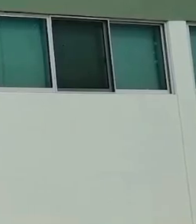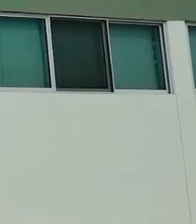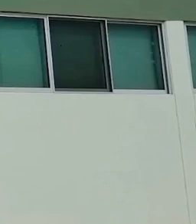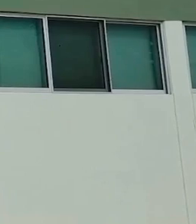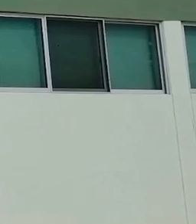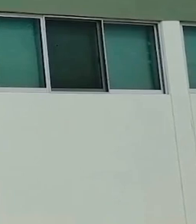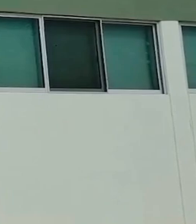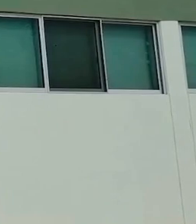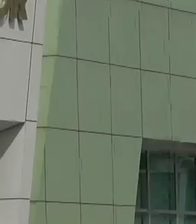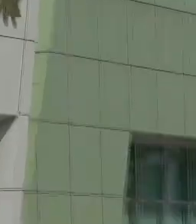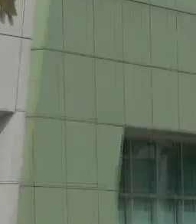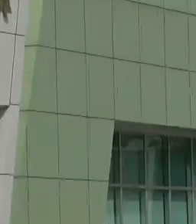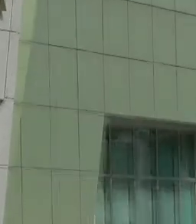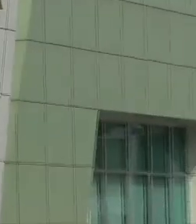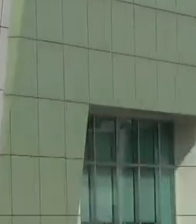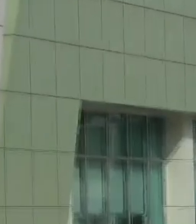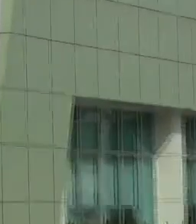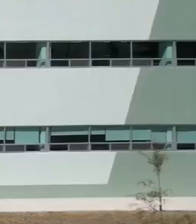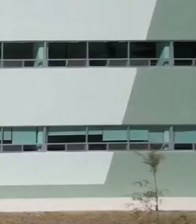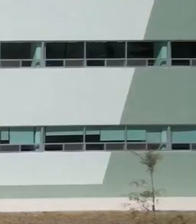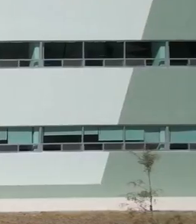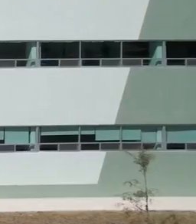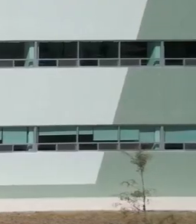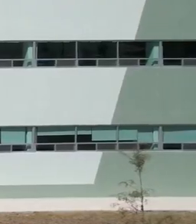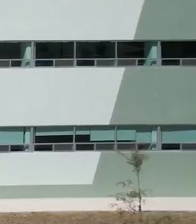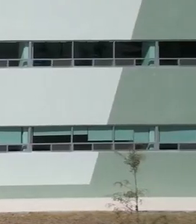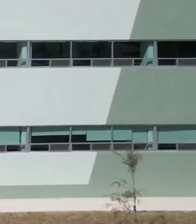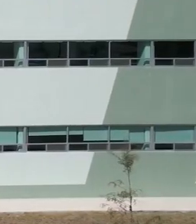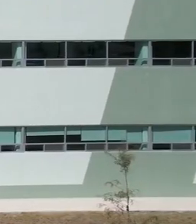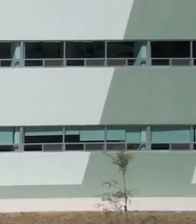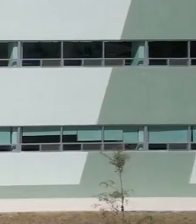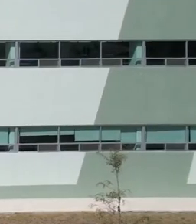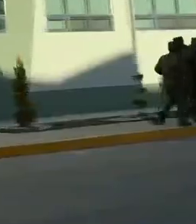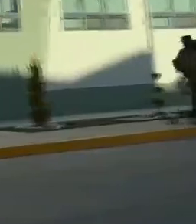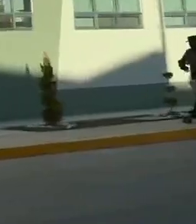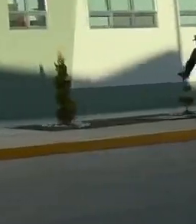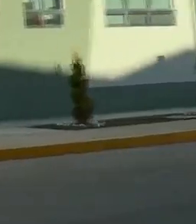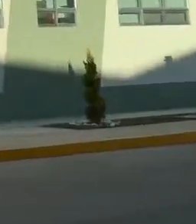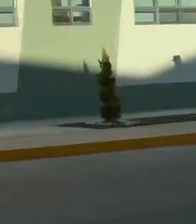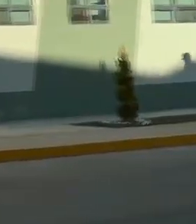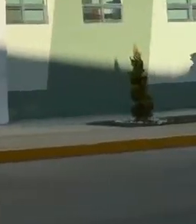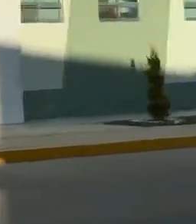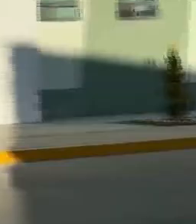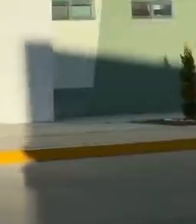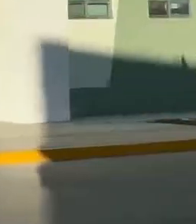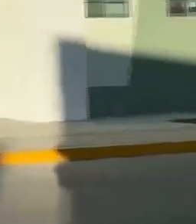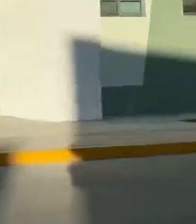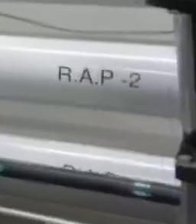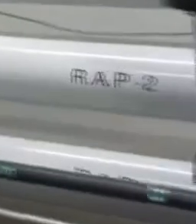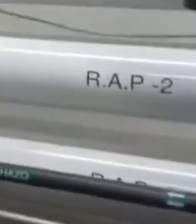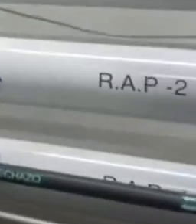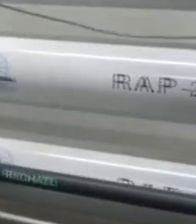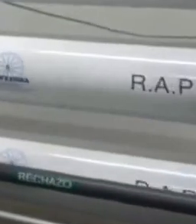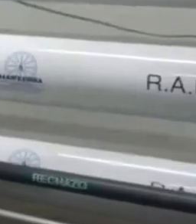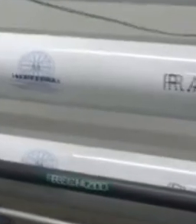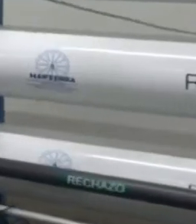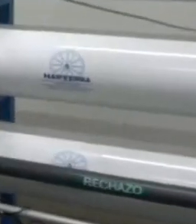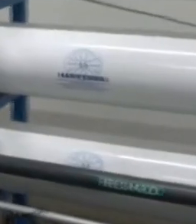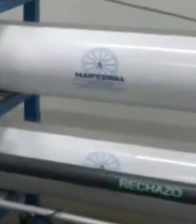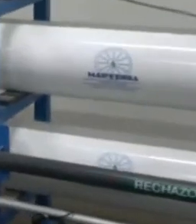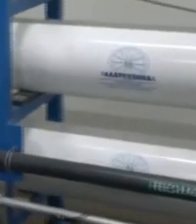seguridad física, dos comedores, dos alojamientos para personal, una sección de salud ocupacional, dos plantas